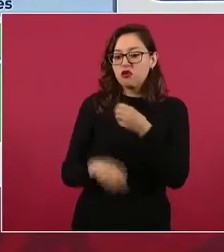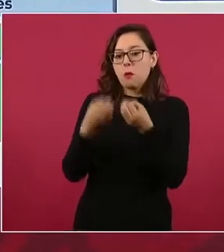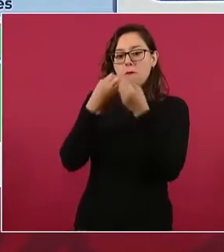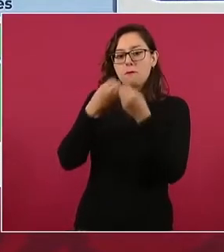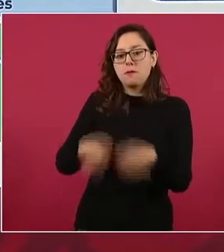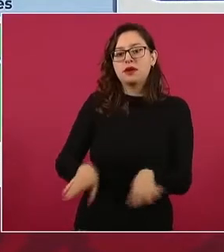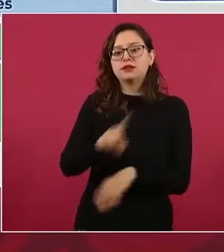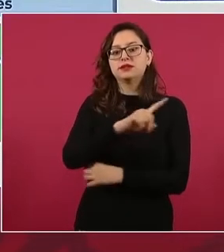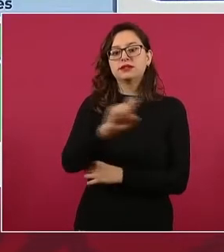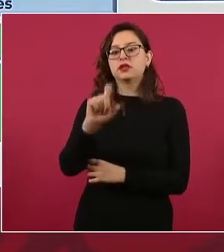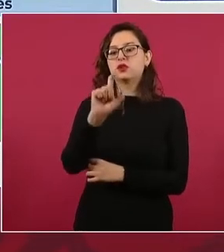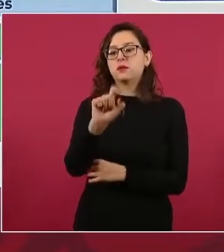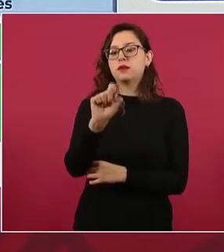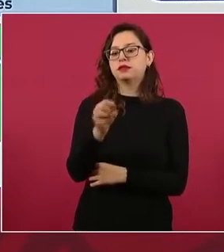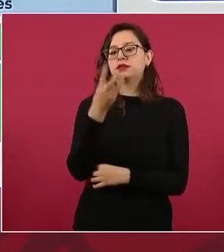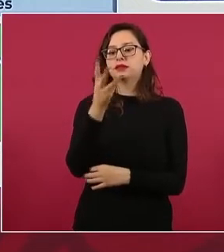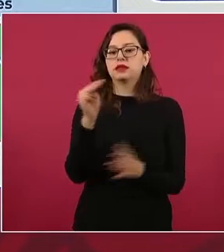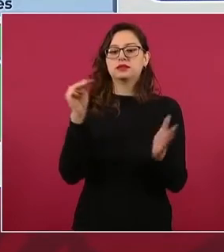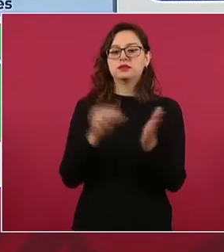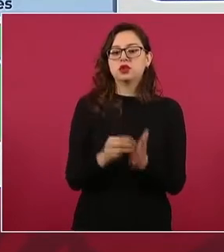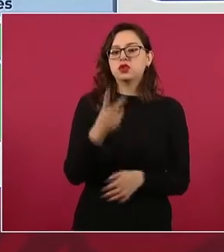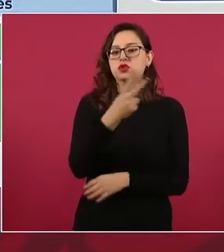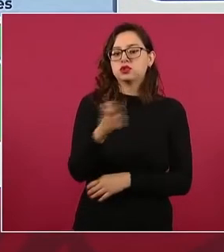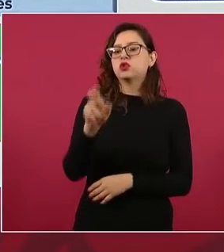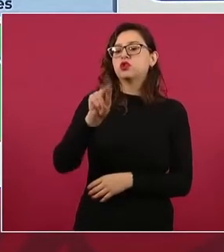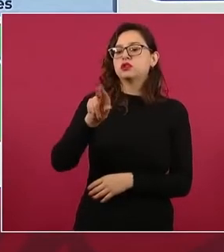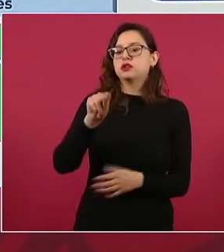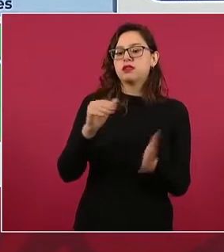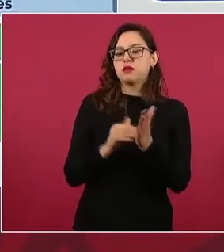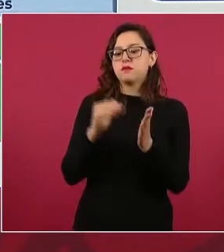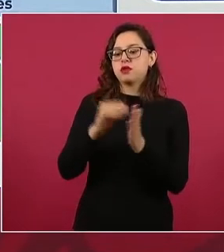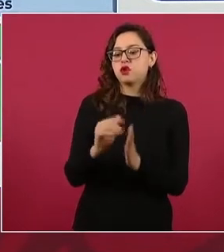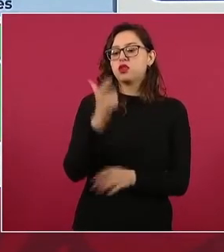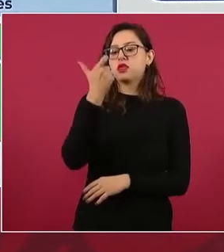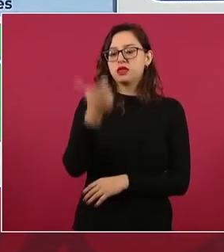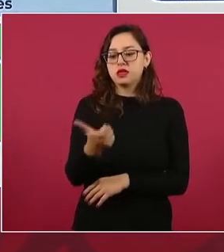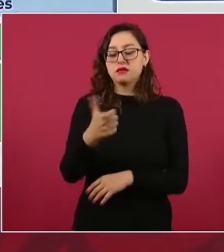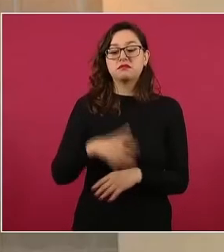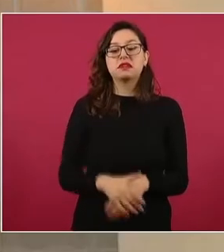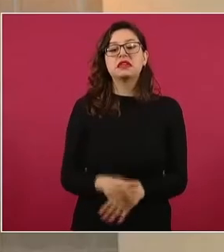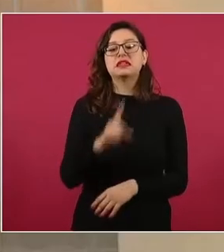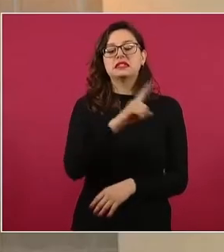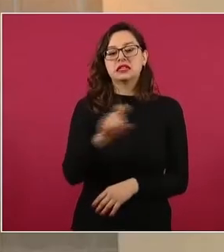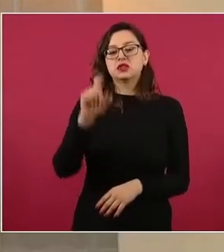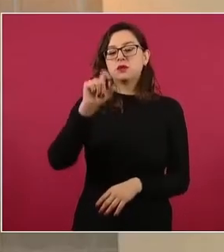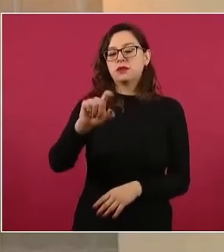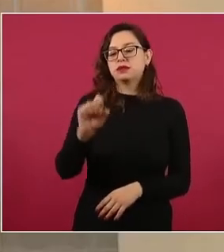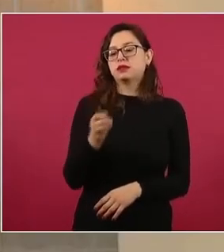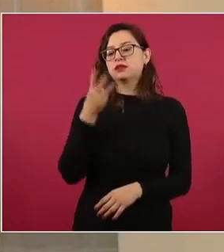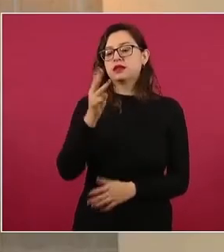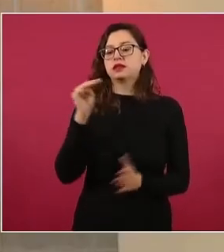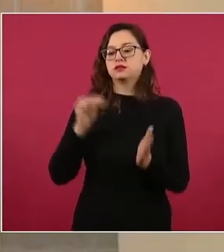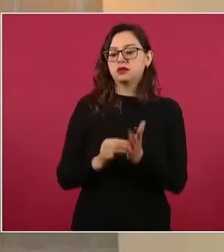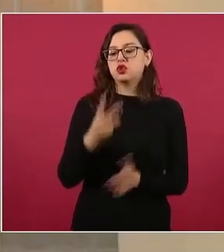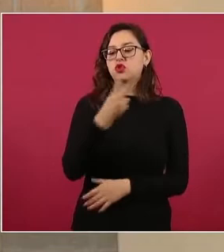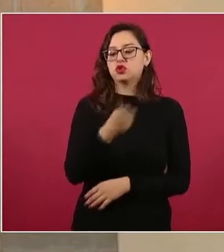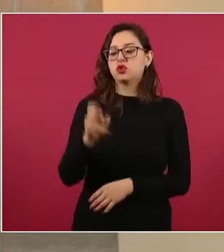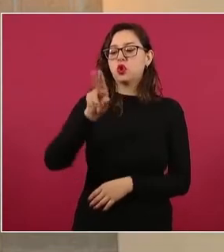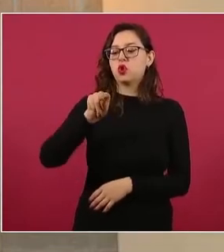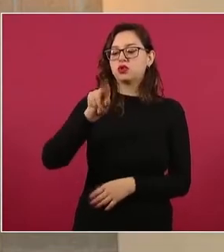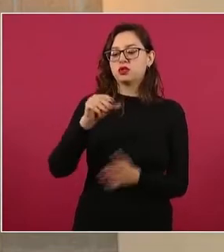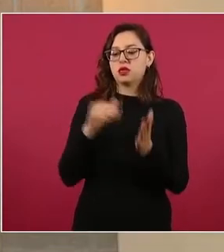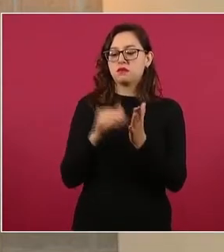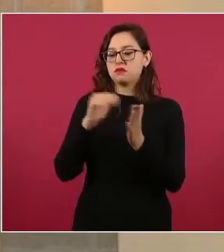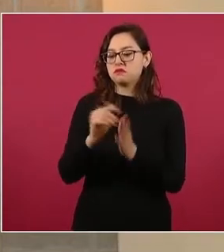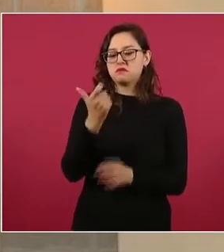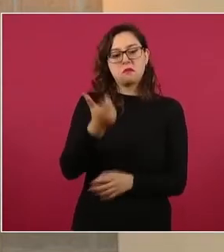veintitrés mil doscientos ochenta millones de pesos. Repito, más de ciento veintitrés mil doscientos ochenta